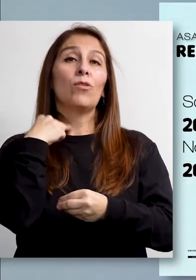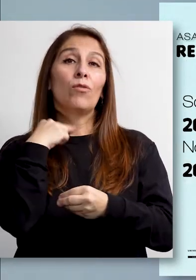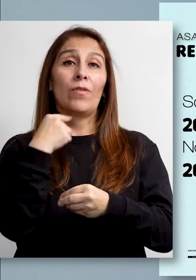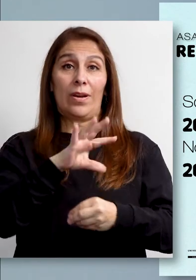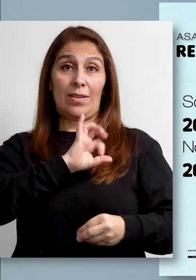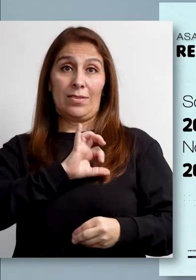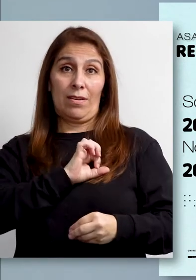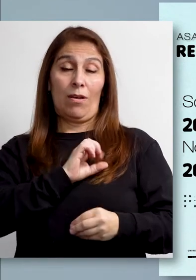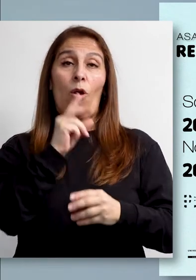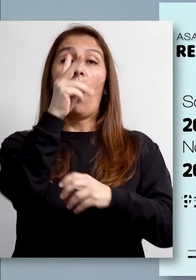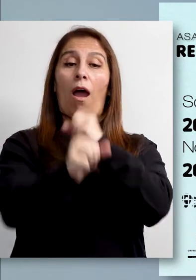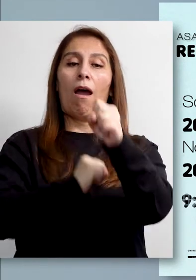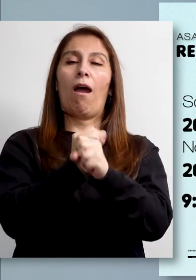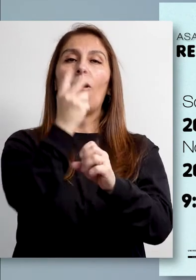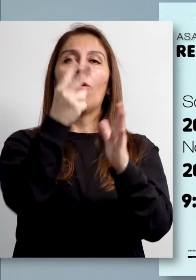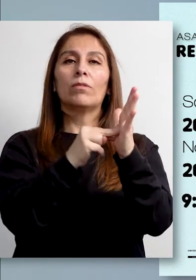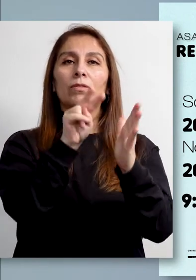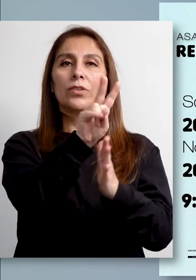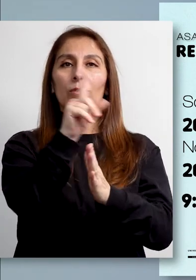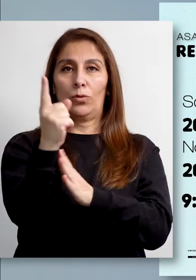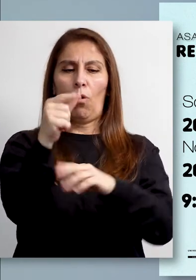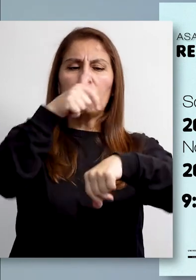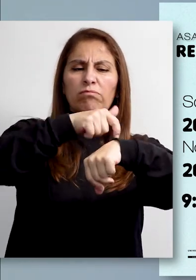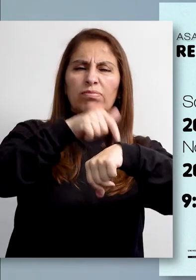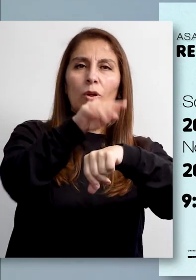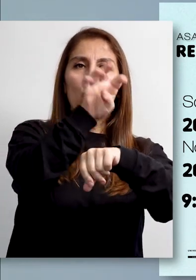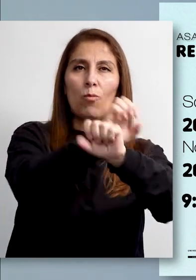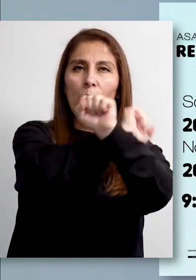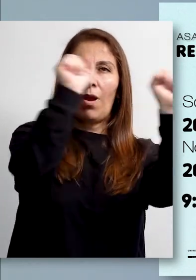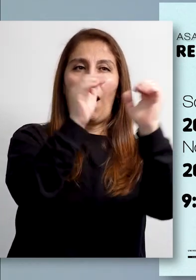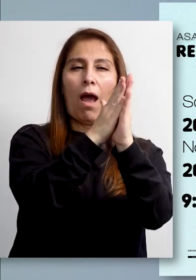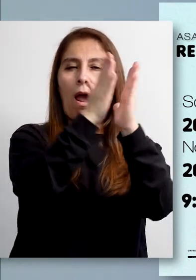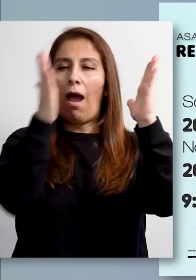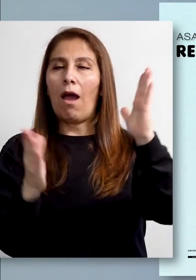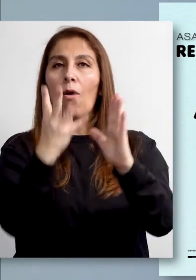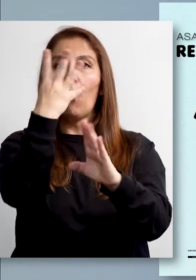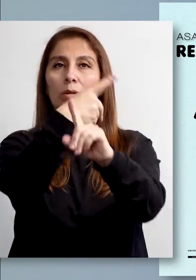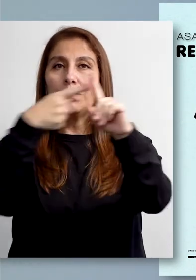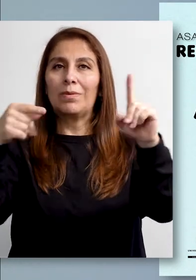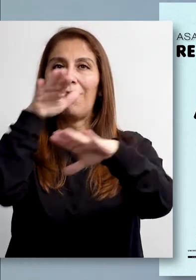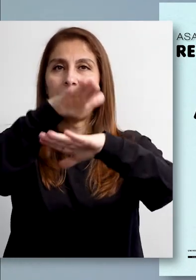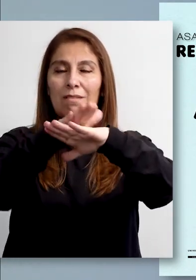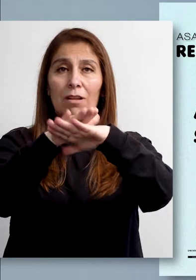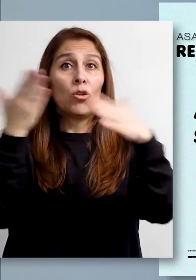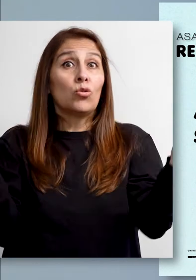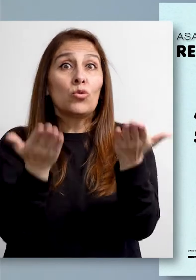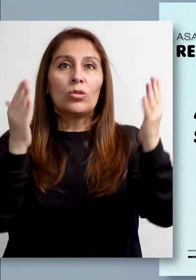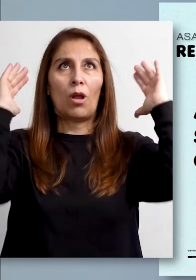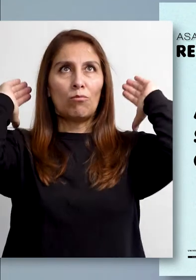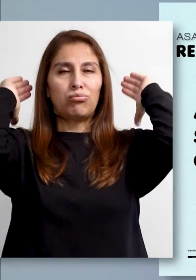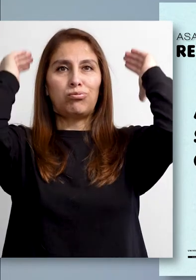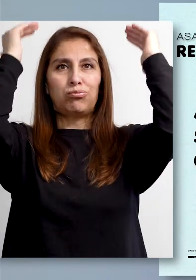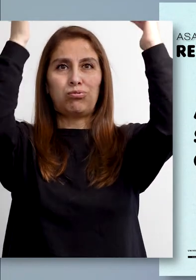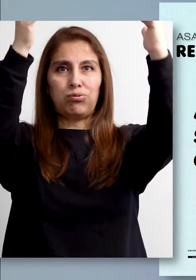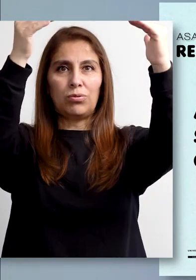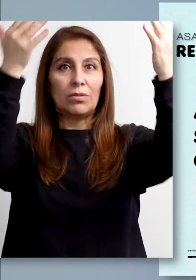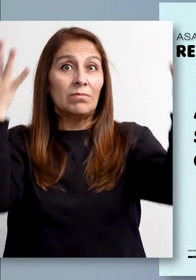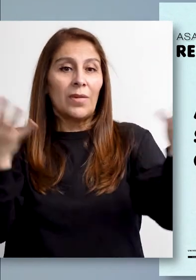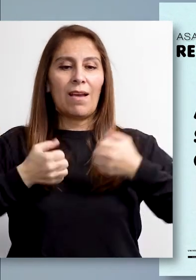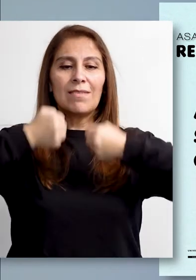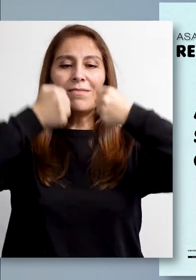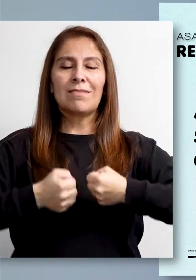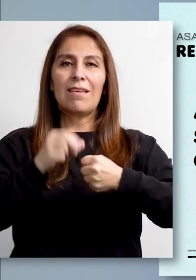2021, entre las 9 de la mañana y las 4.30 de la tarde en el Auditorio Multipropósito, ubicado en las